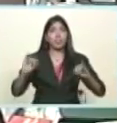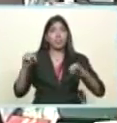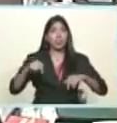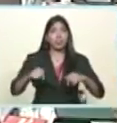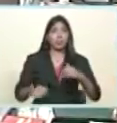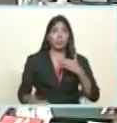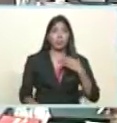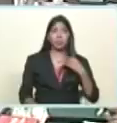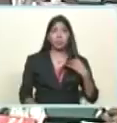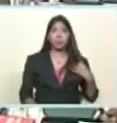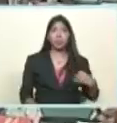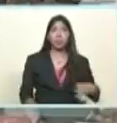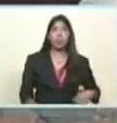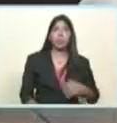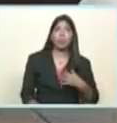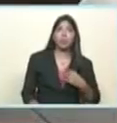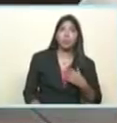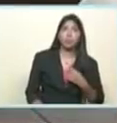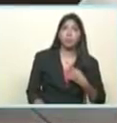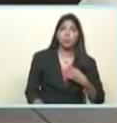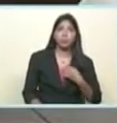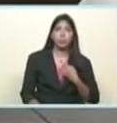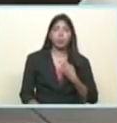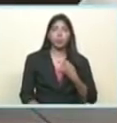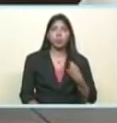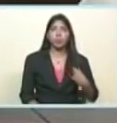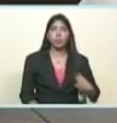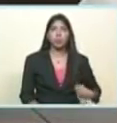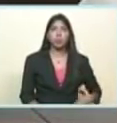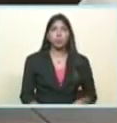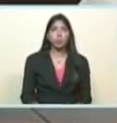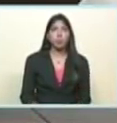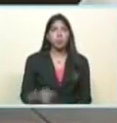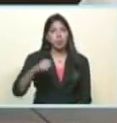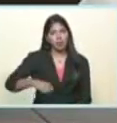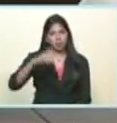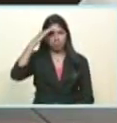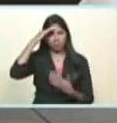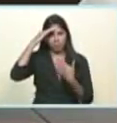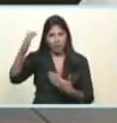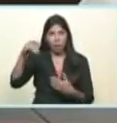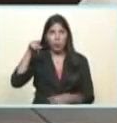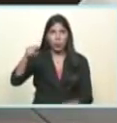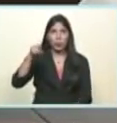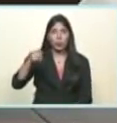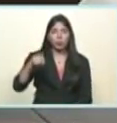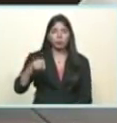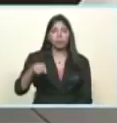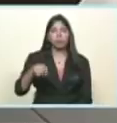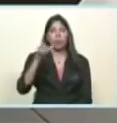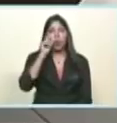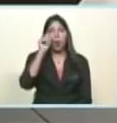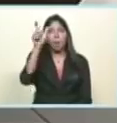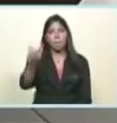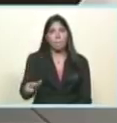Un saludo al presidente, compañero, hermano, mayor, Raúl Castro Ruz.